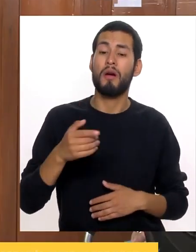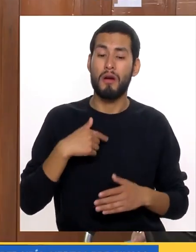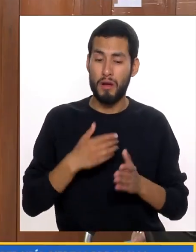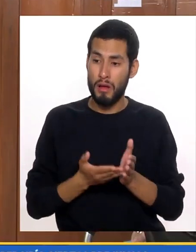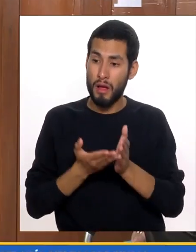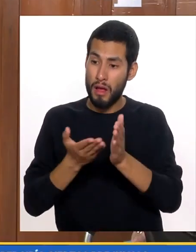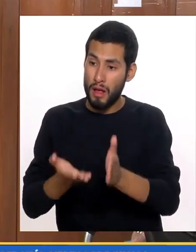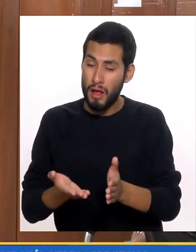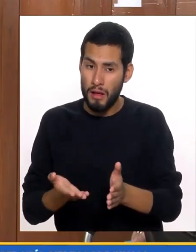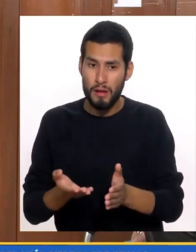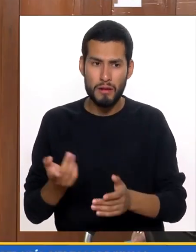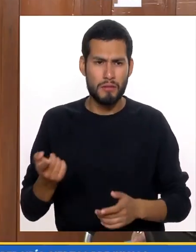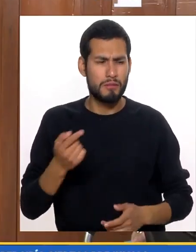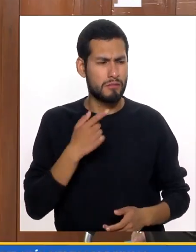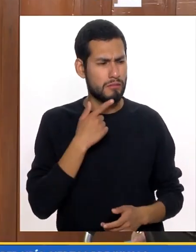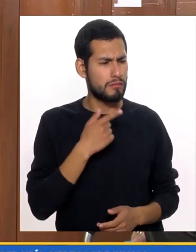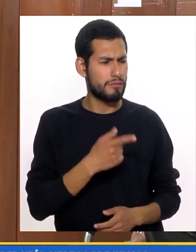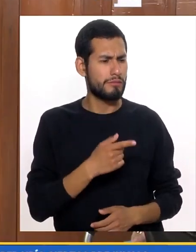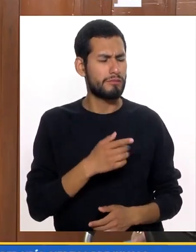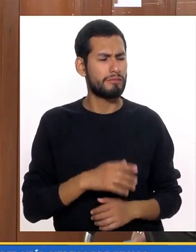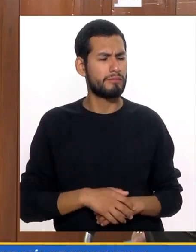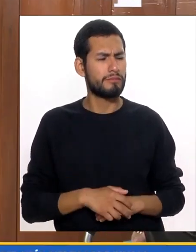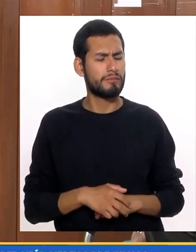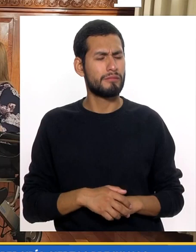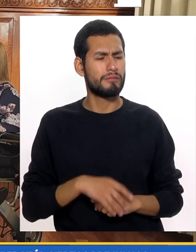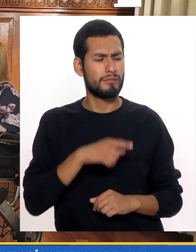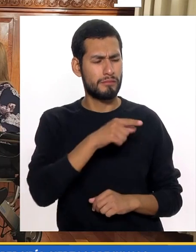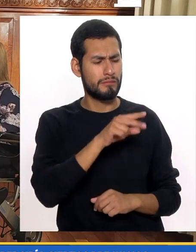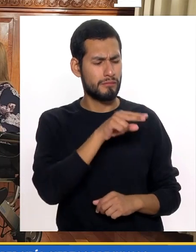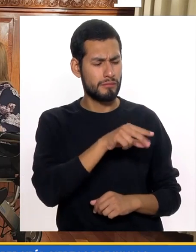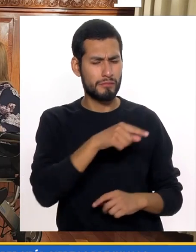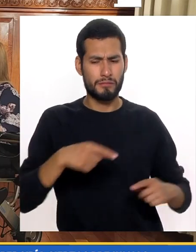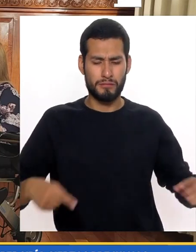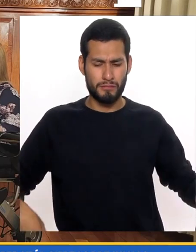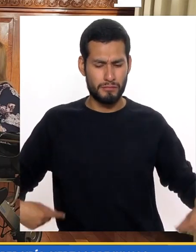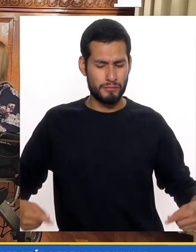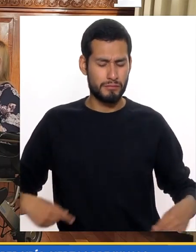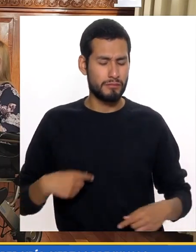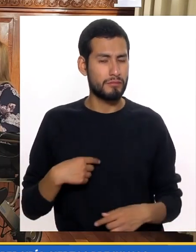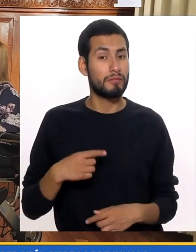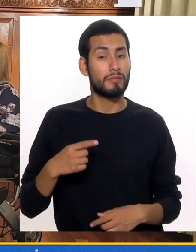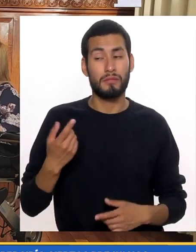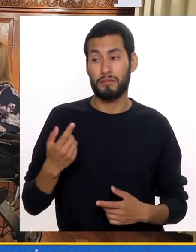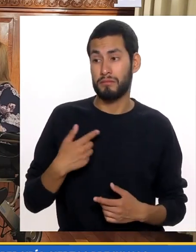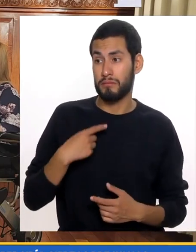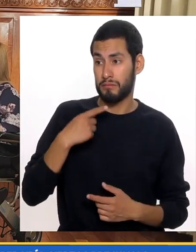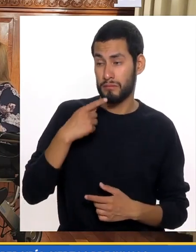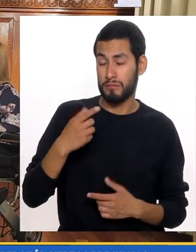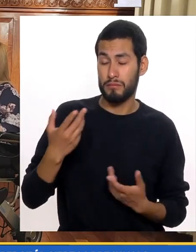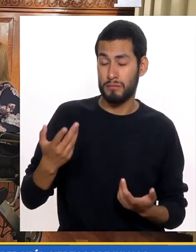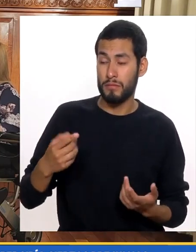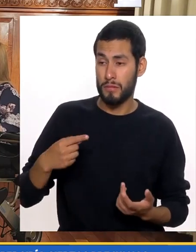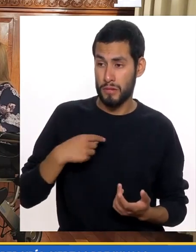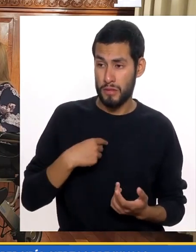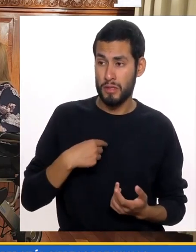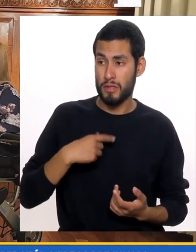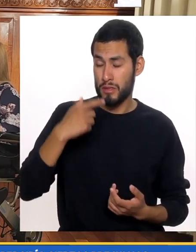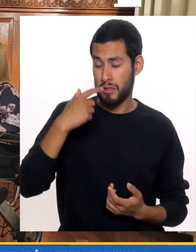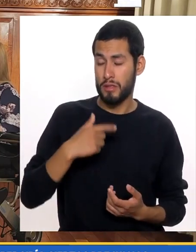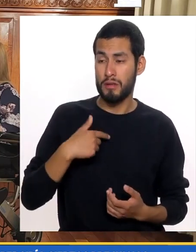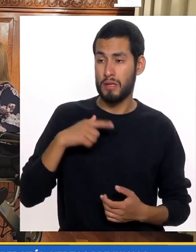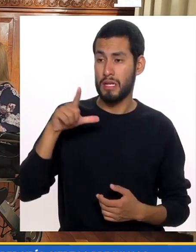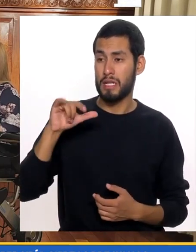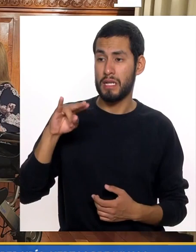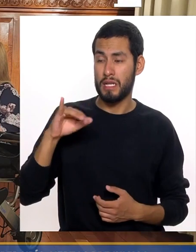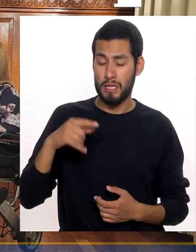Iba a la presentación Y me decían Decían Miraban mi silla Primero Yo tenía que decirle Señor Le decía